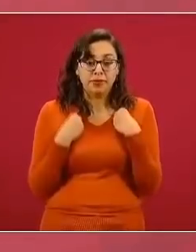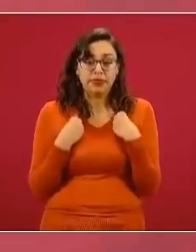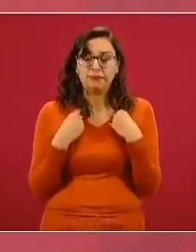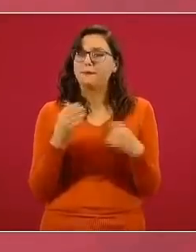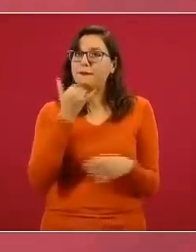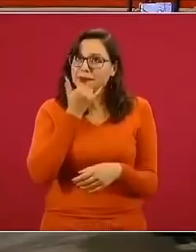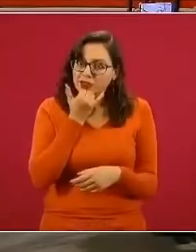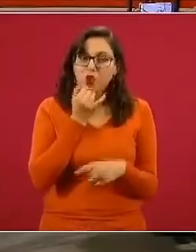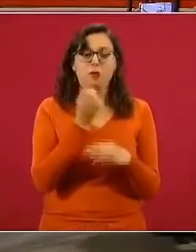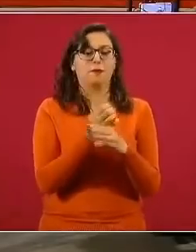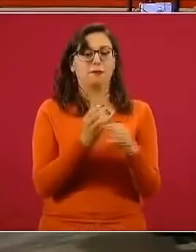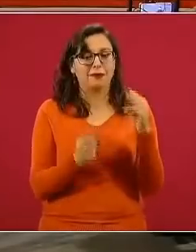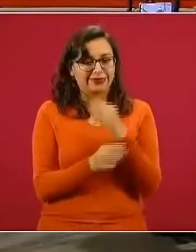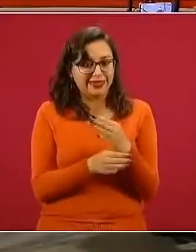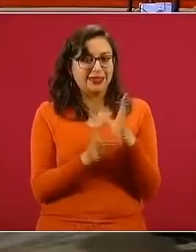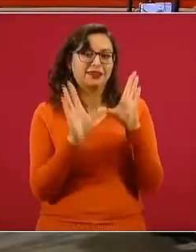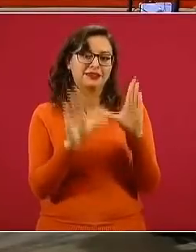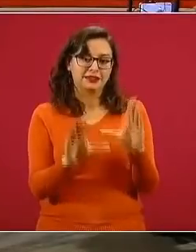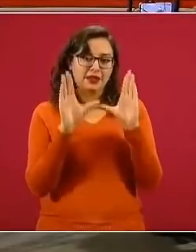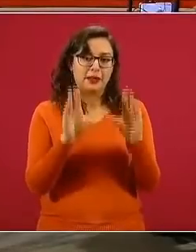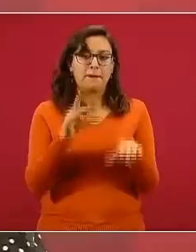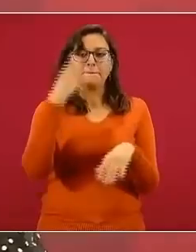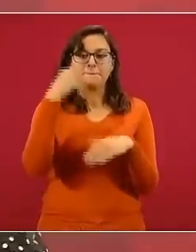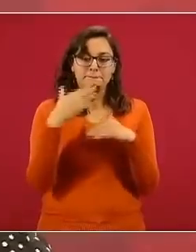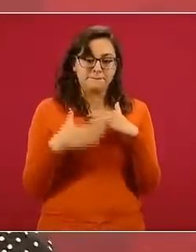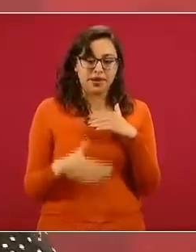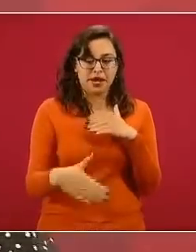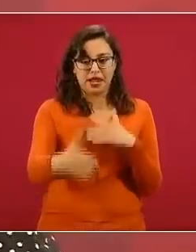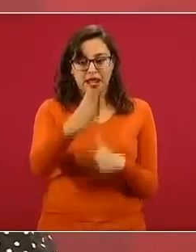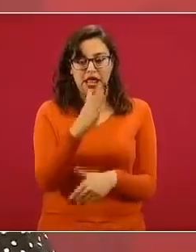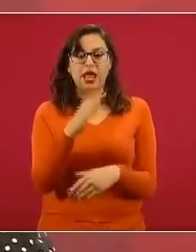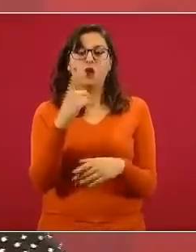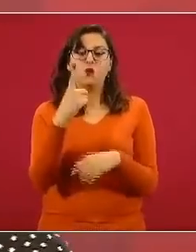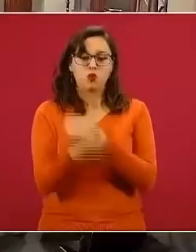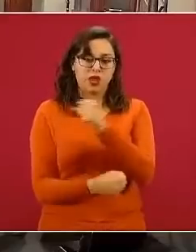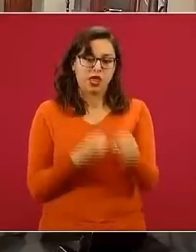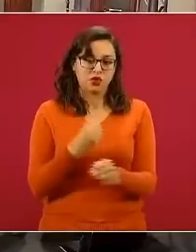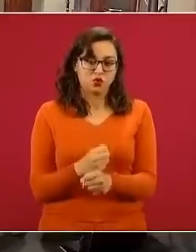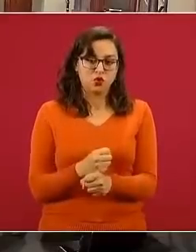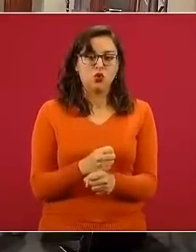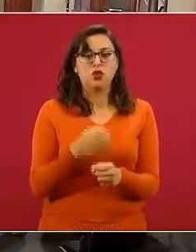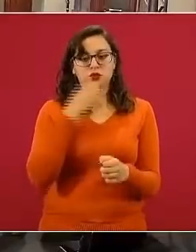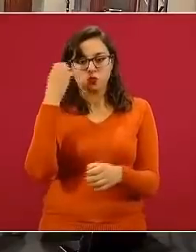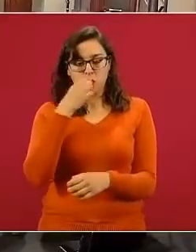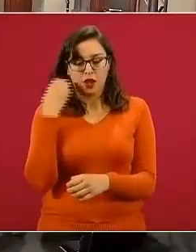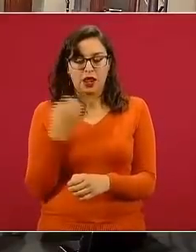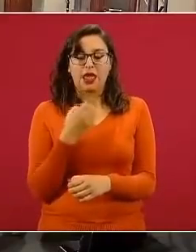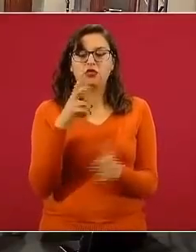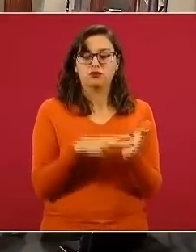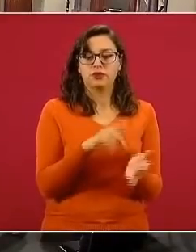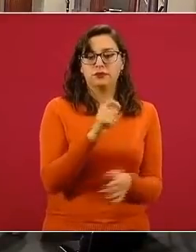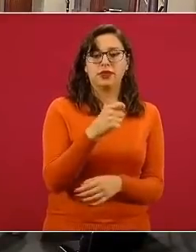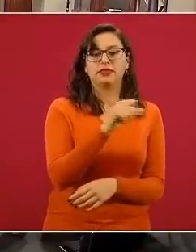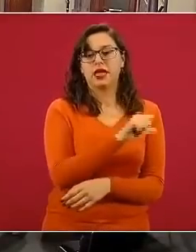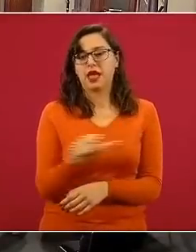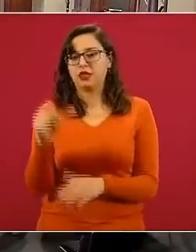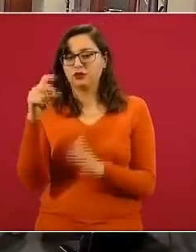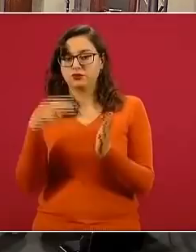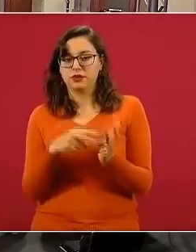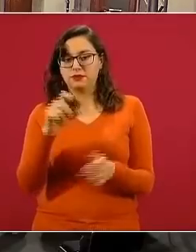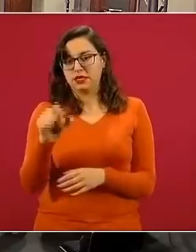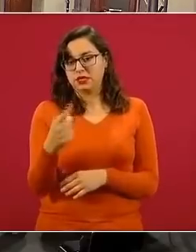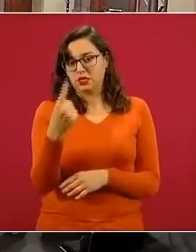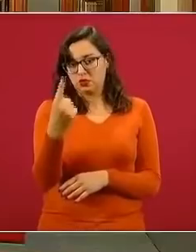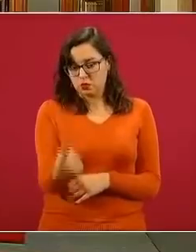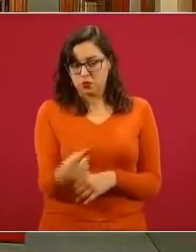esta asignatura de vida saludable para el ciclo 2021. La siguiente, por favor. ¿Cuál es la